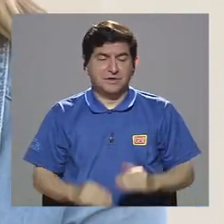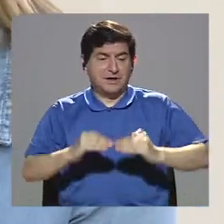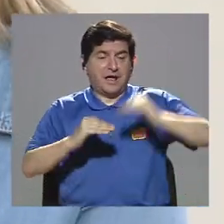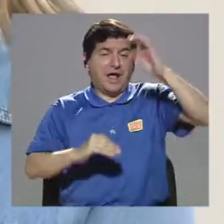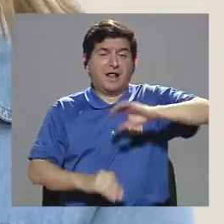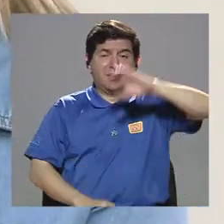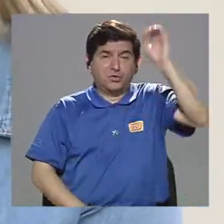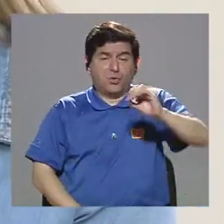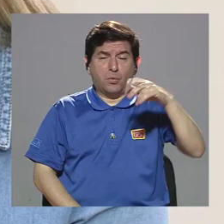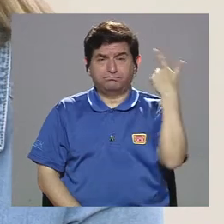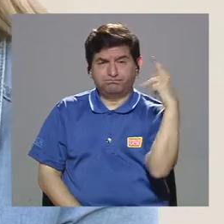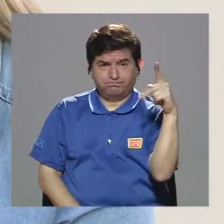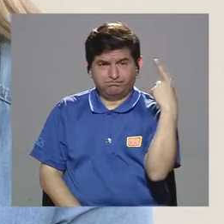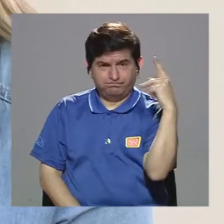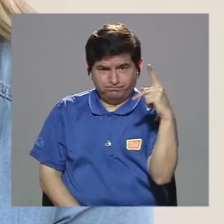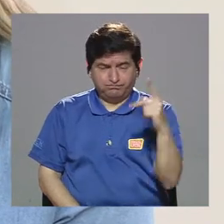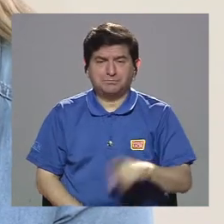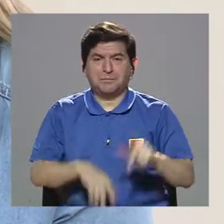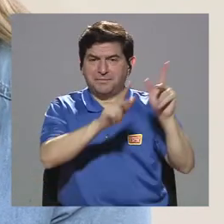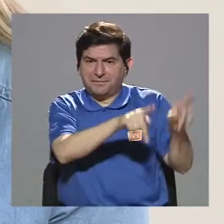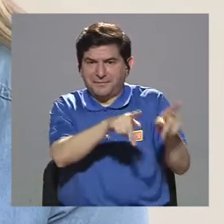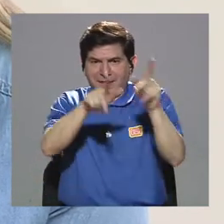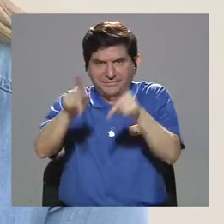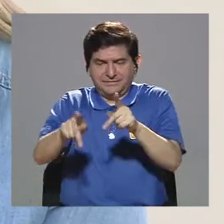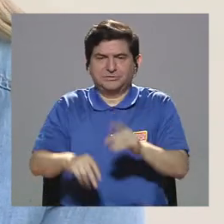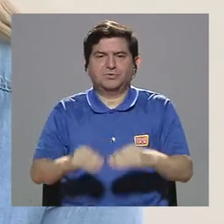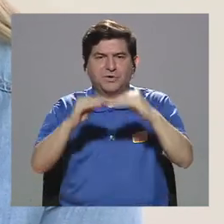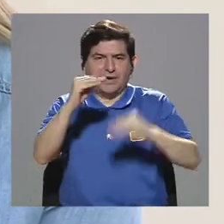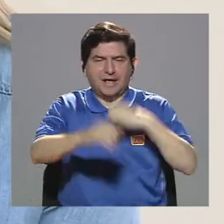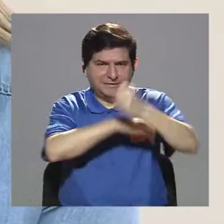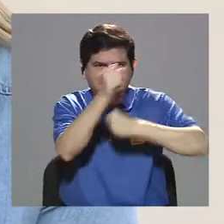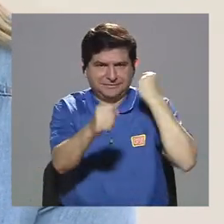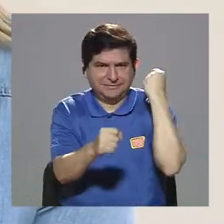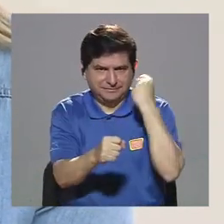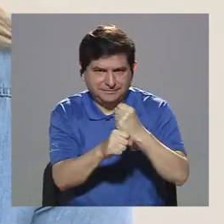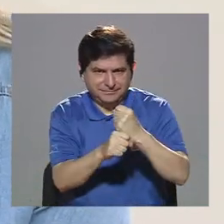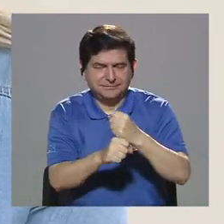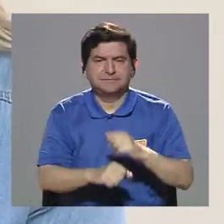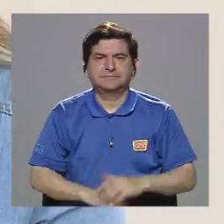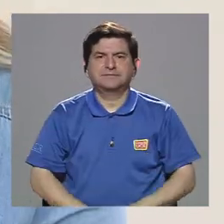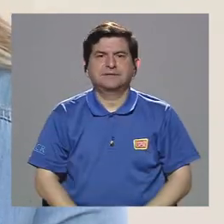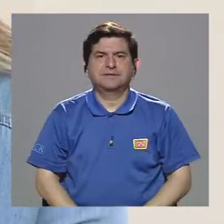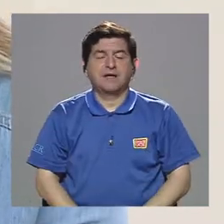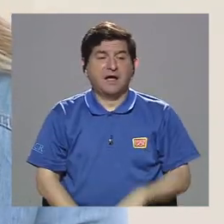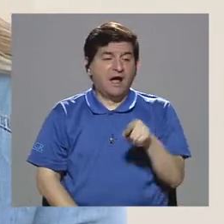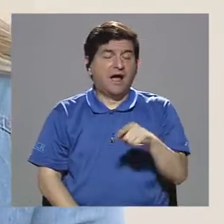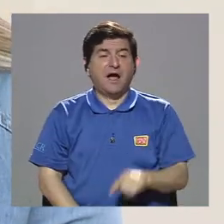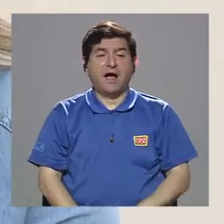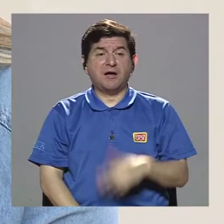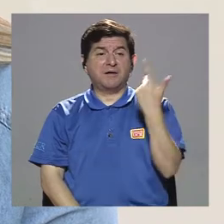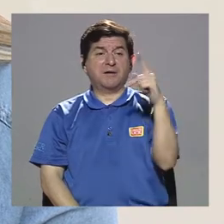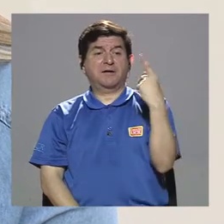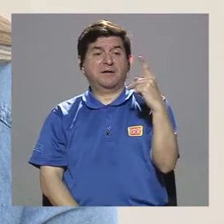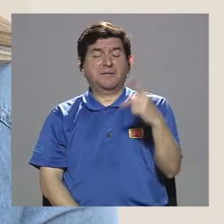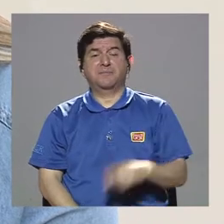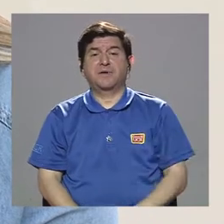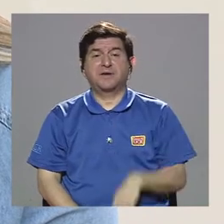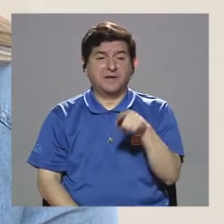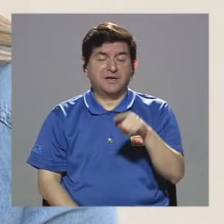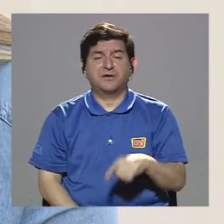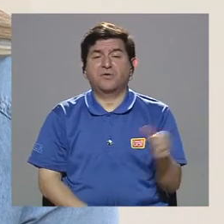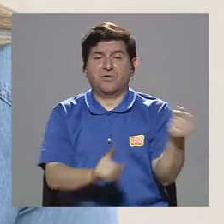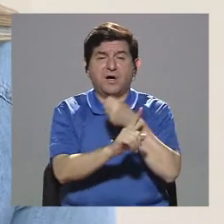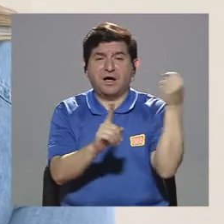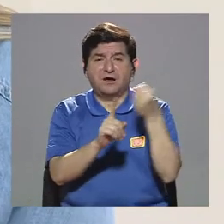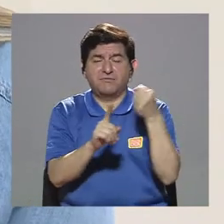riesgo de que las personas menores de edad se vean expuestas a este tipo de manifestaciones de violencia en